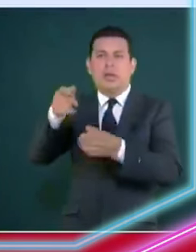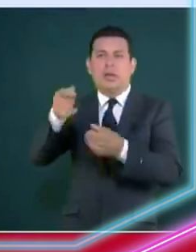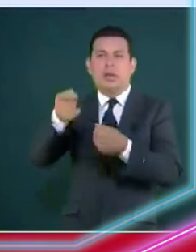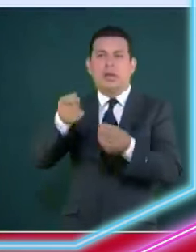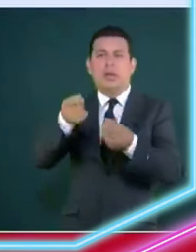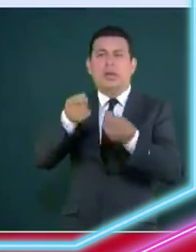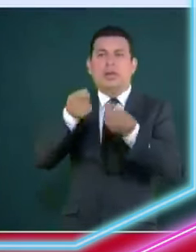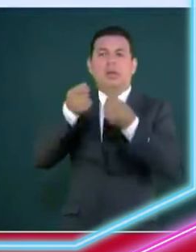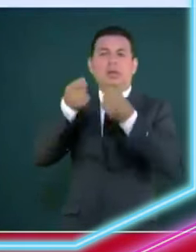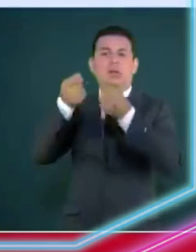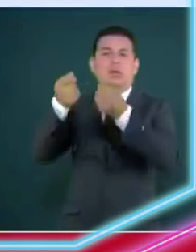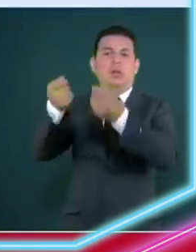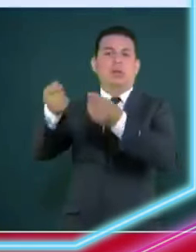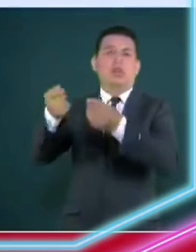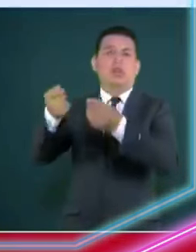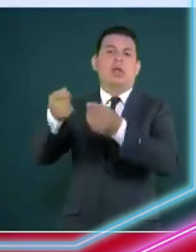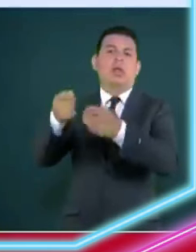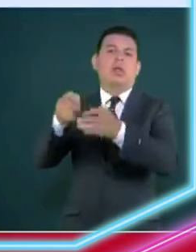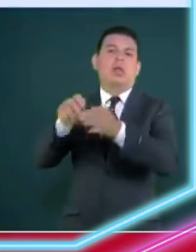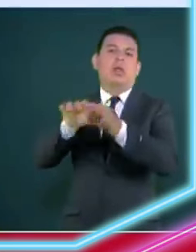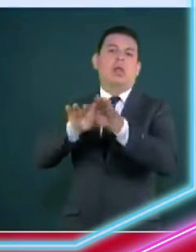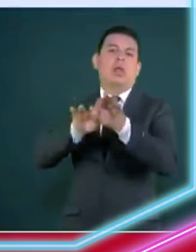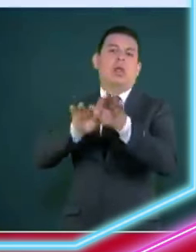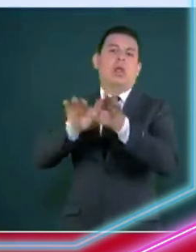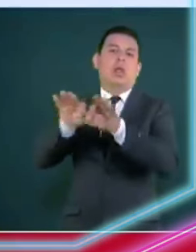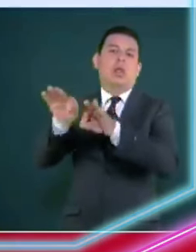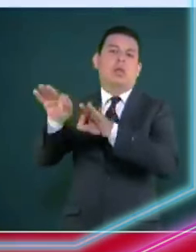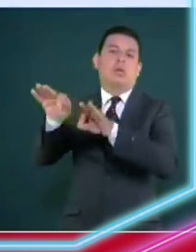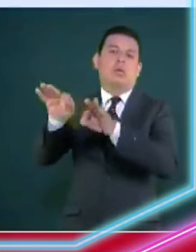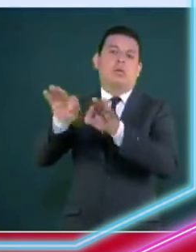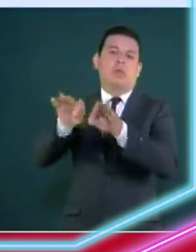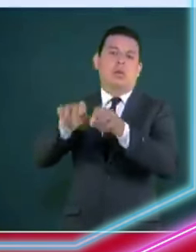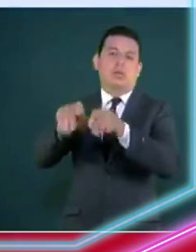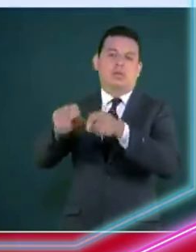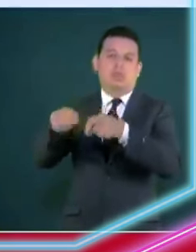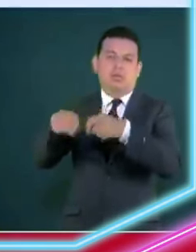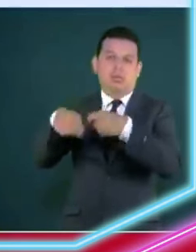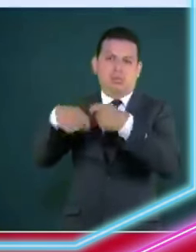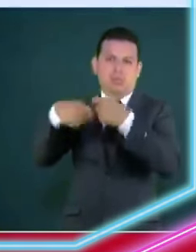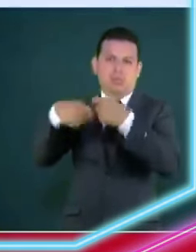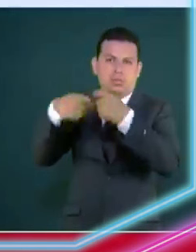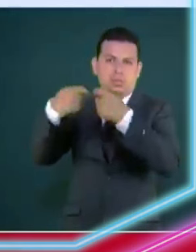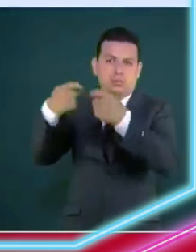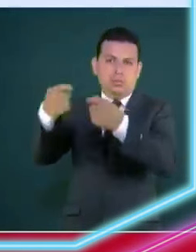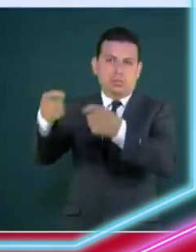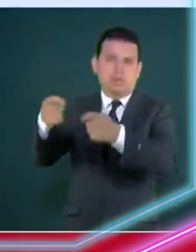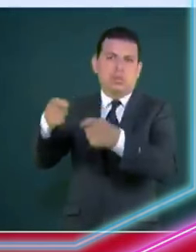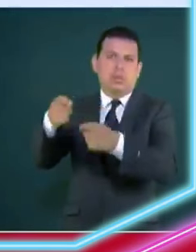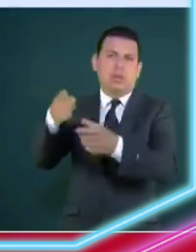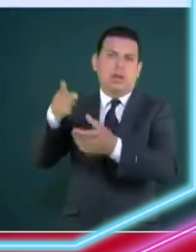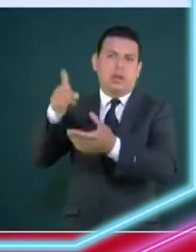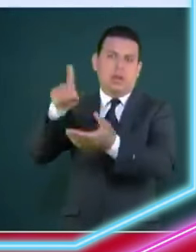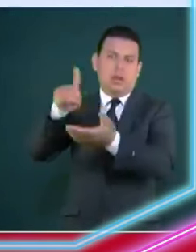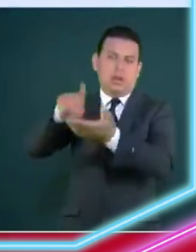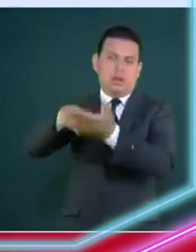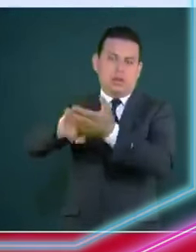los migrantes mexicanos en eeuu llegan a eeuu hacerse tontos llegan a robar no llegan a trabajar y